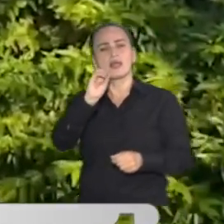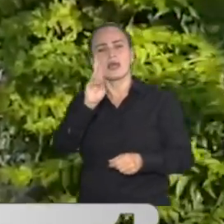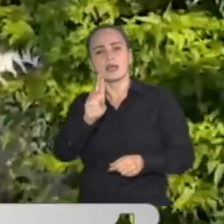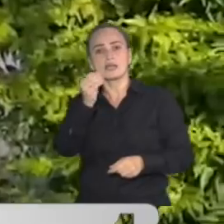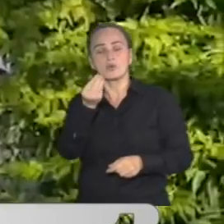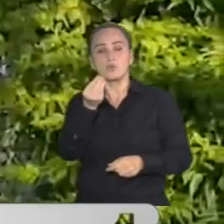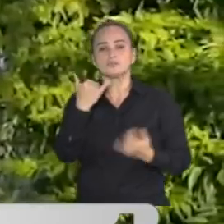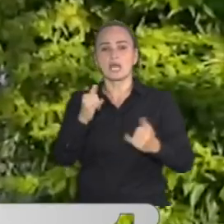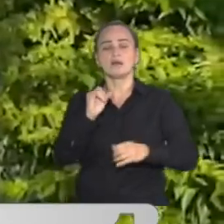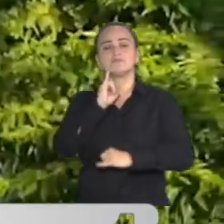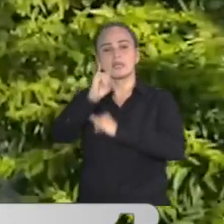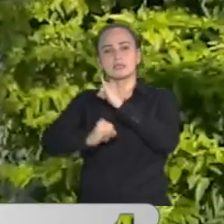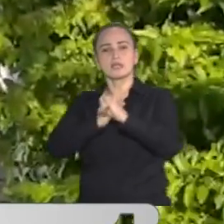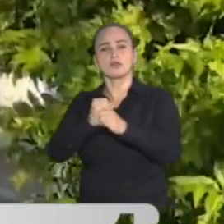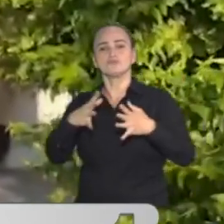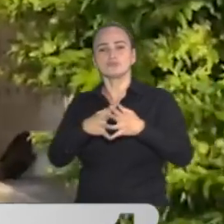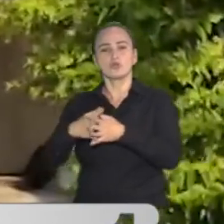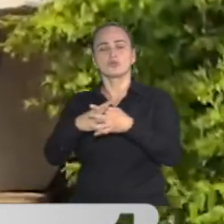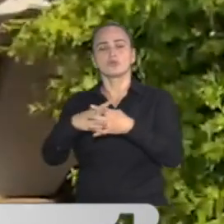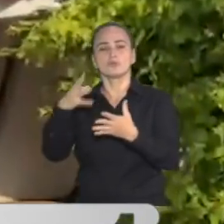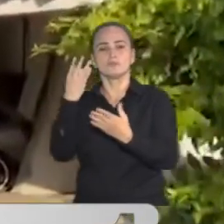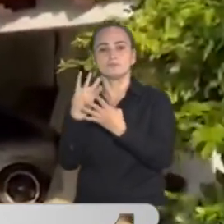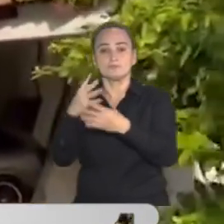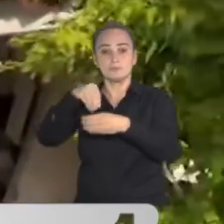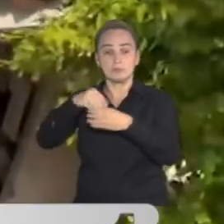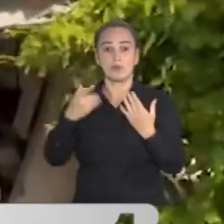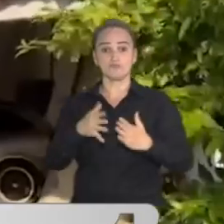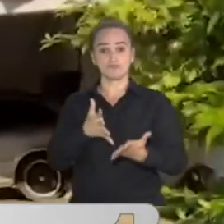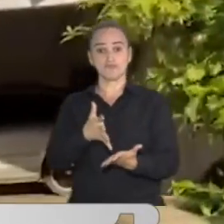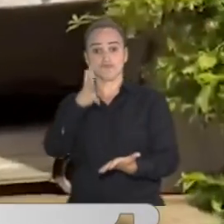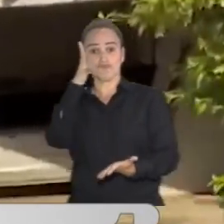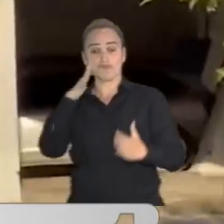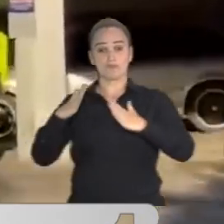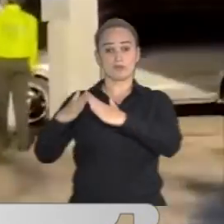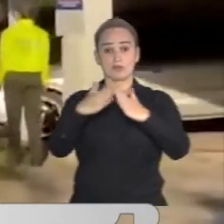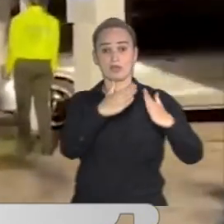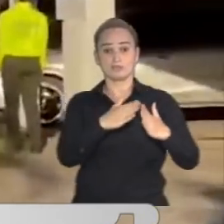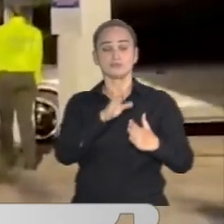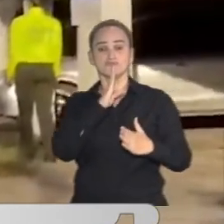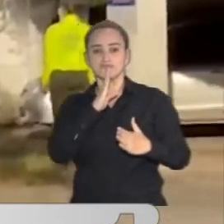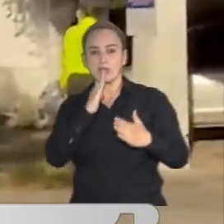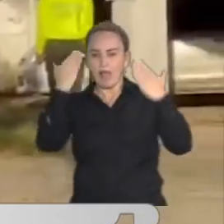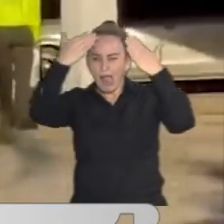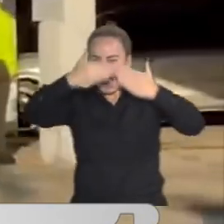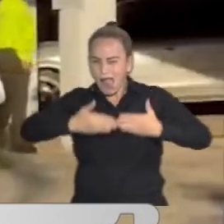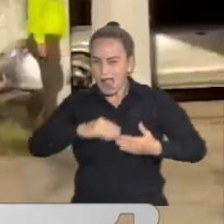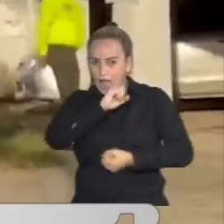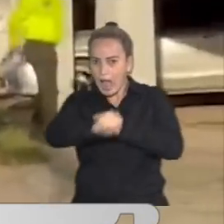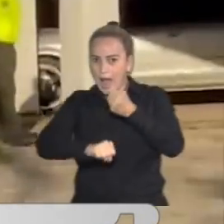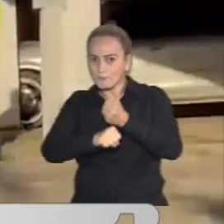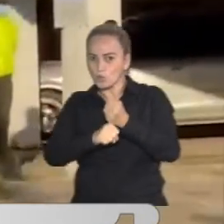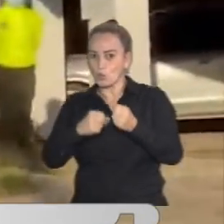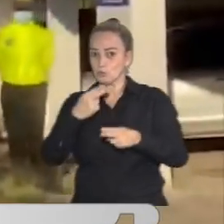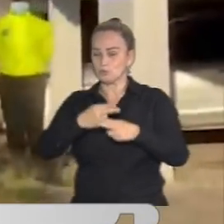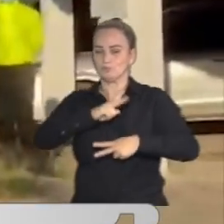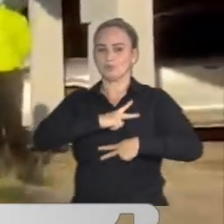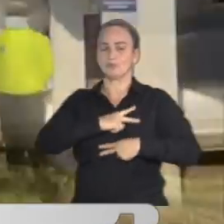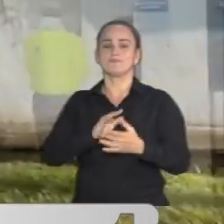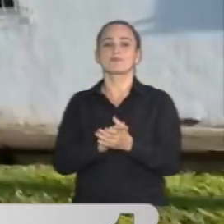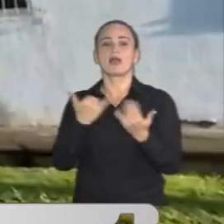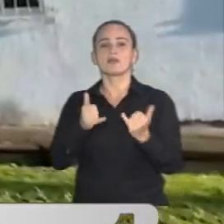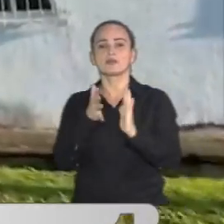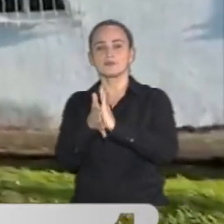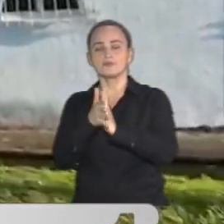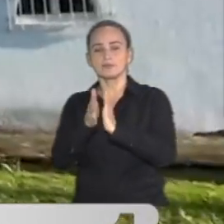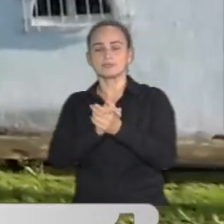Estados Unidos en el 2011. Estos lujosos predios estaban a nombre de varios testaferros de su propiedad. Es por